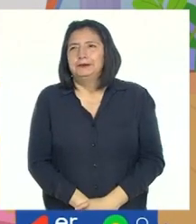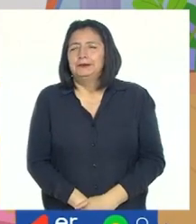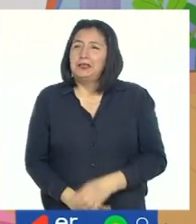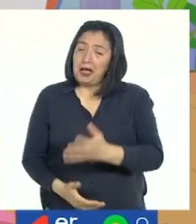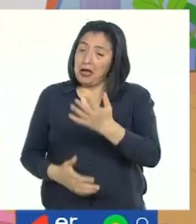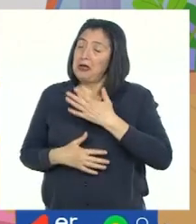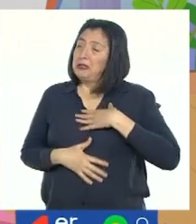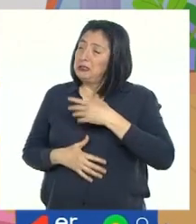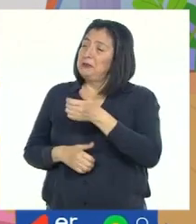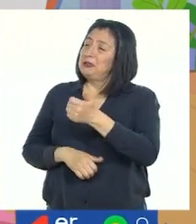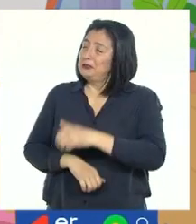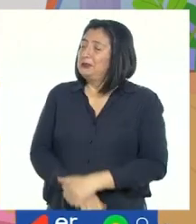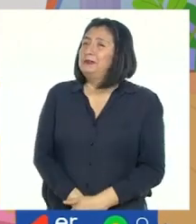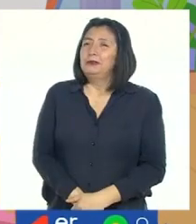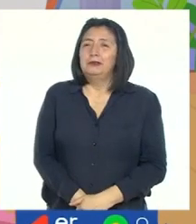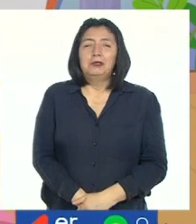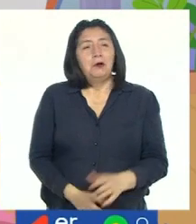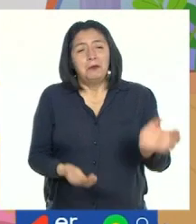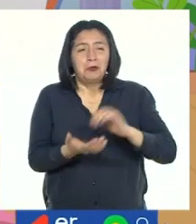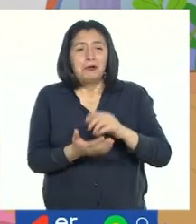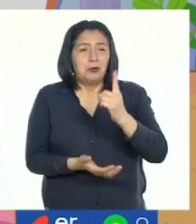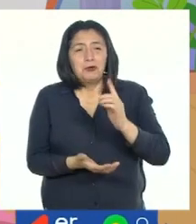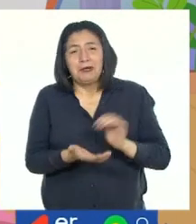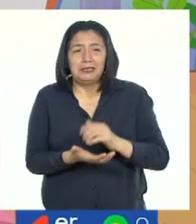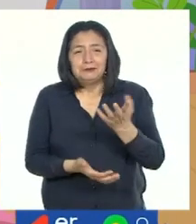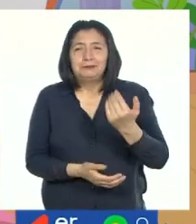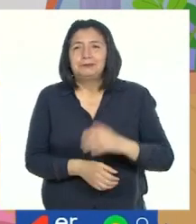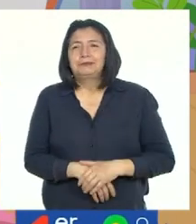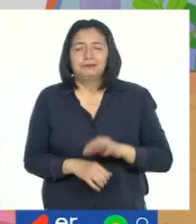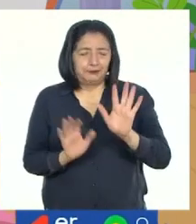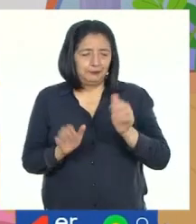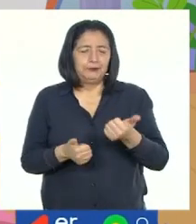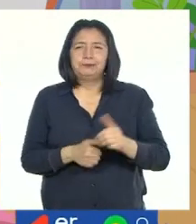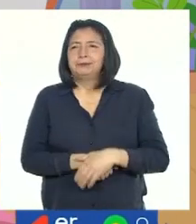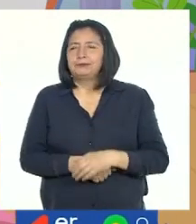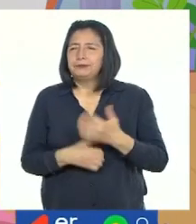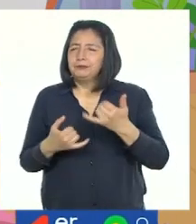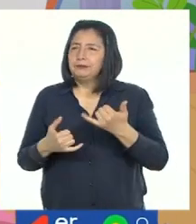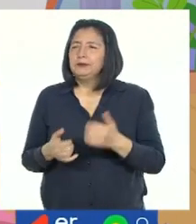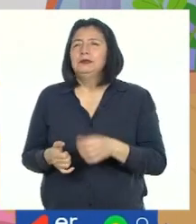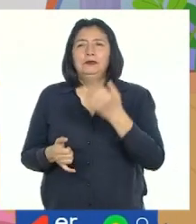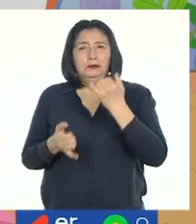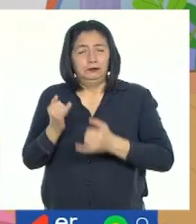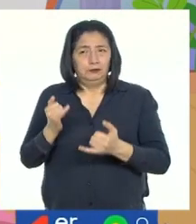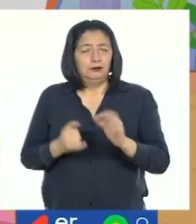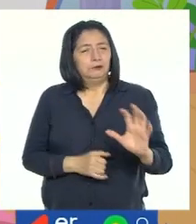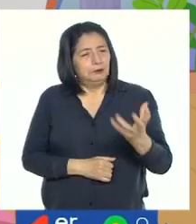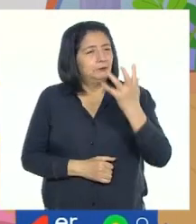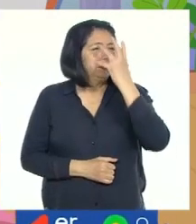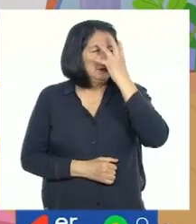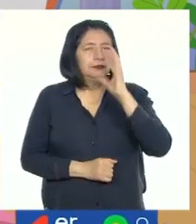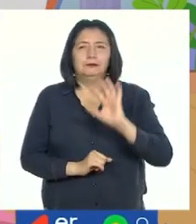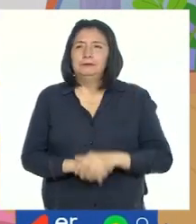¡Qué divertido! ¡Uno más! Está bien. Jugaremos una última máscara.